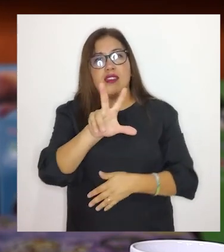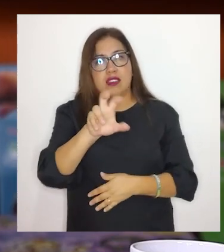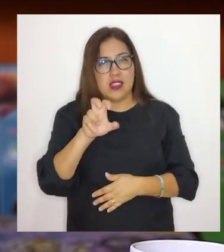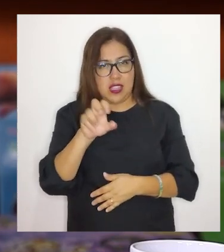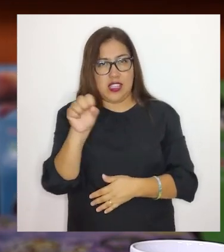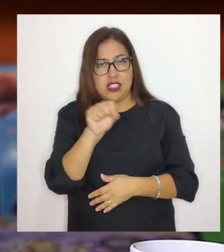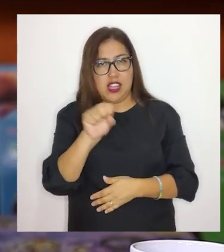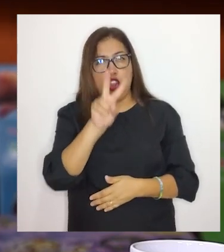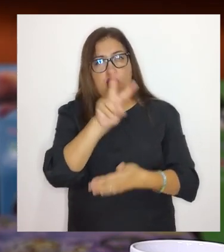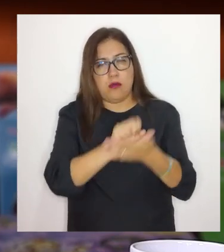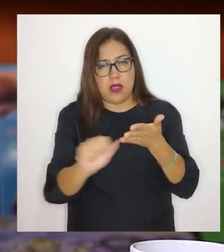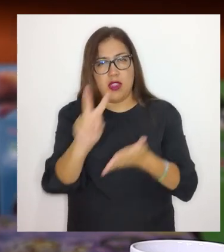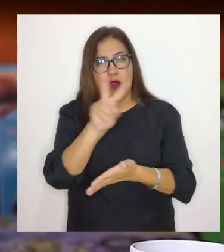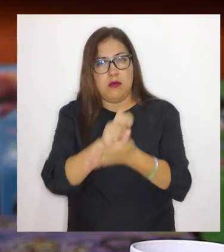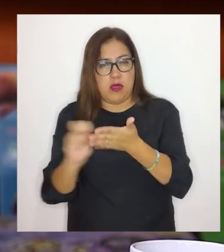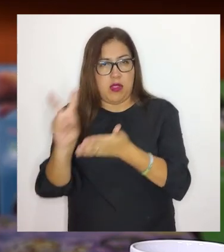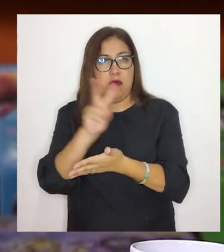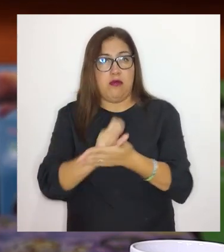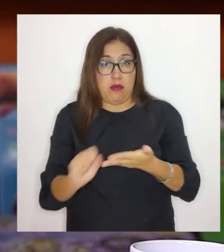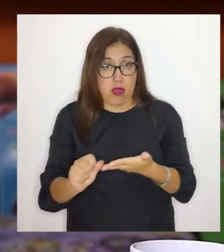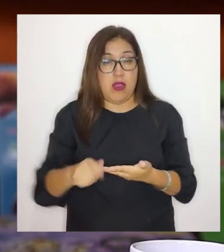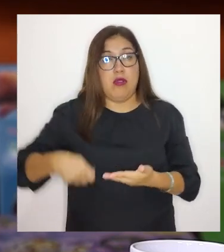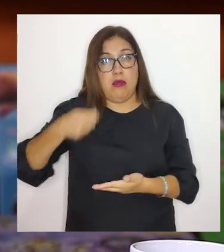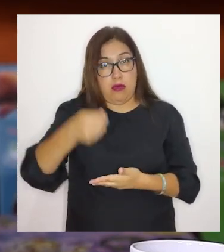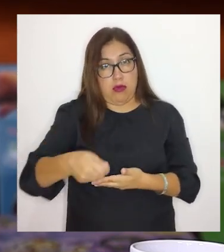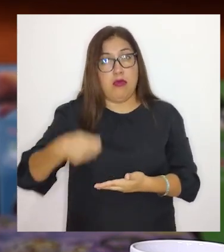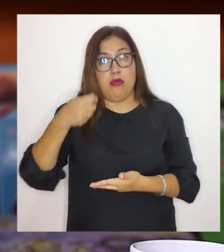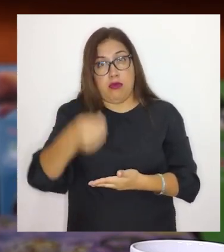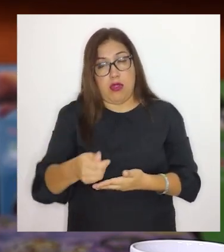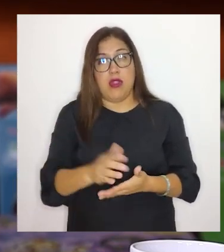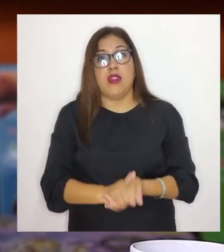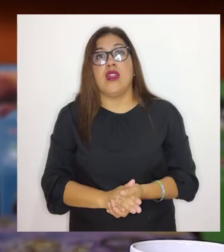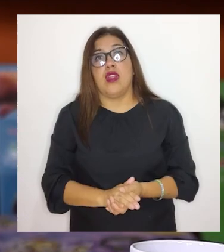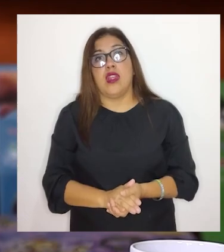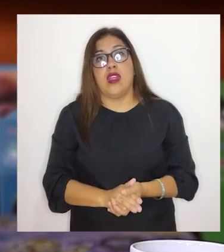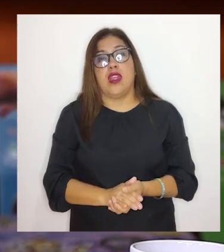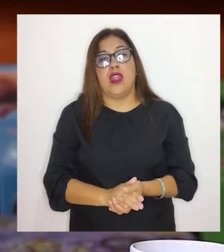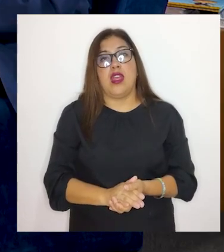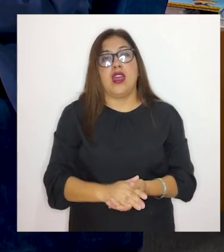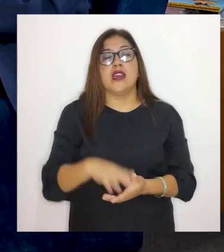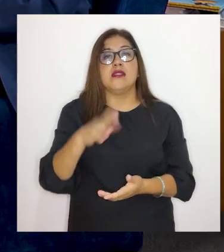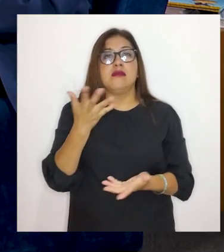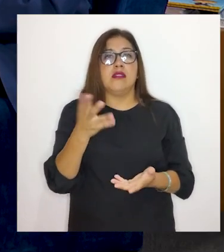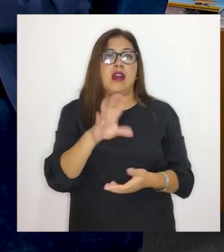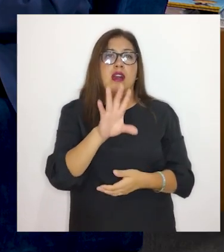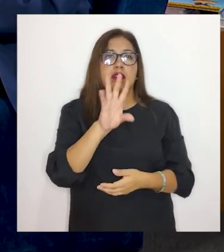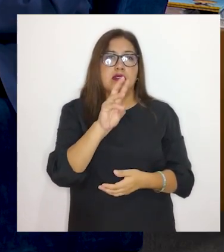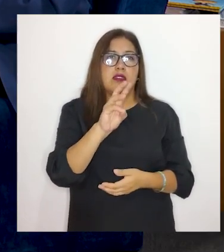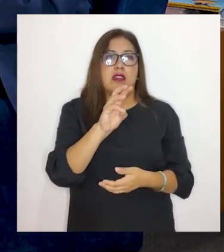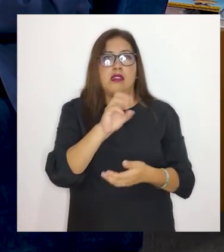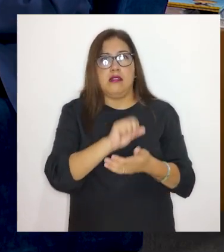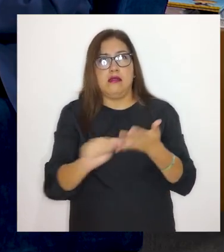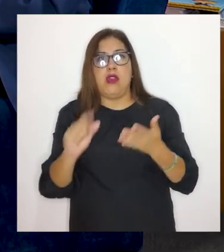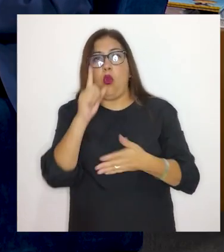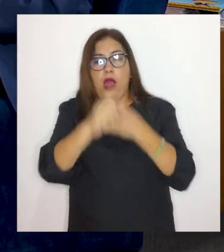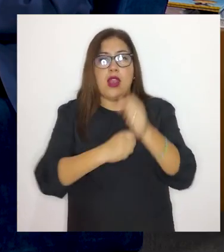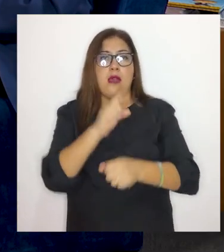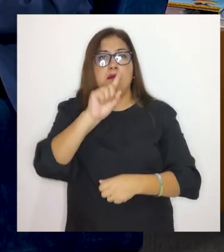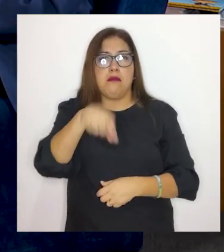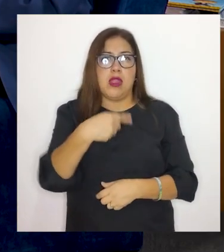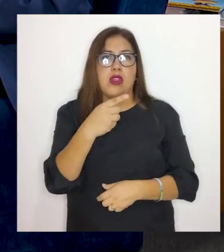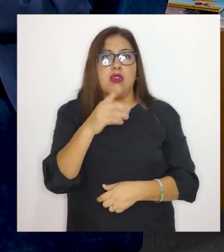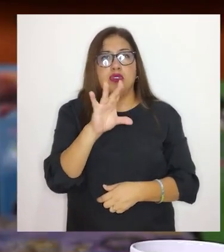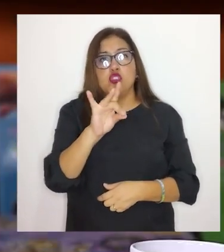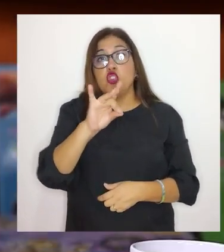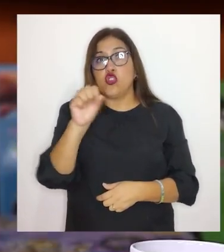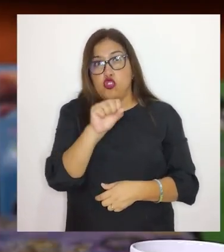entrega de 300 soles bimestrales, que se entrega en seis armadas al año, entonces 1.800 soles al año para cada